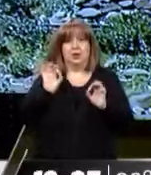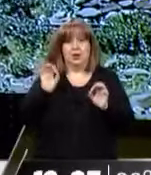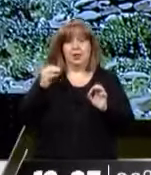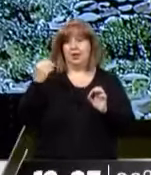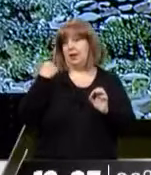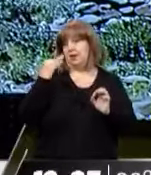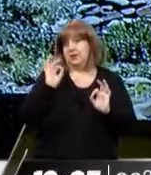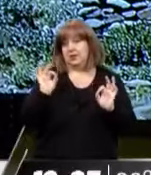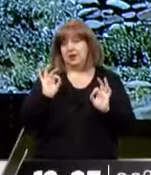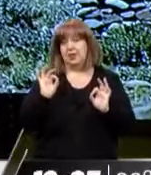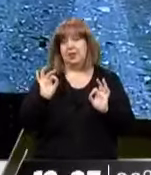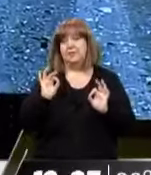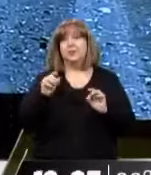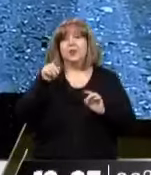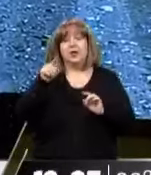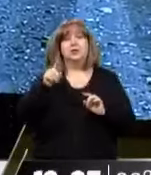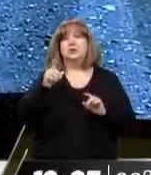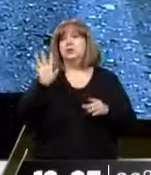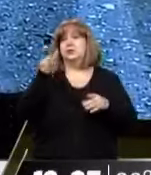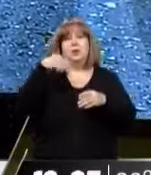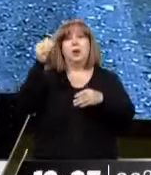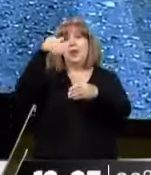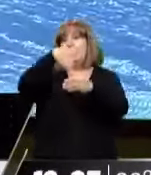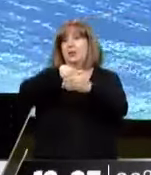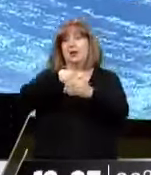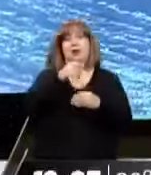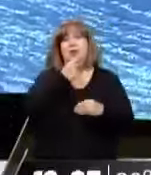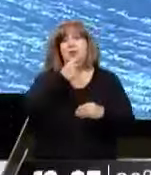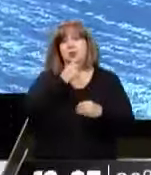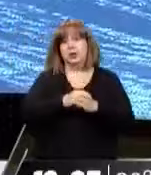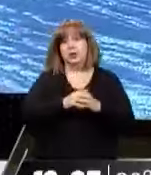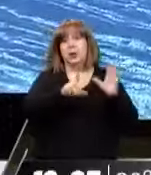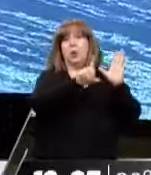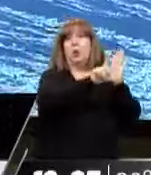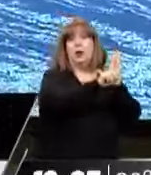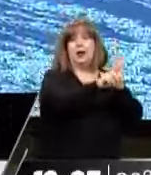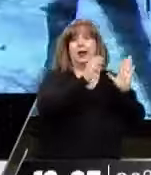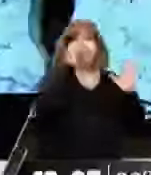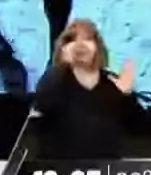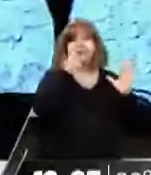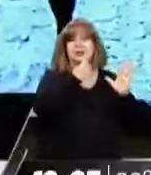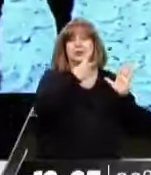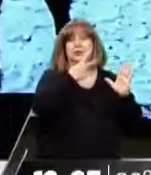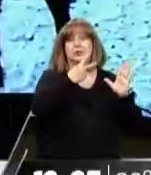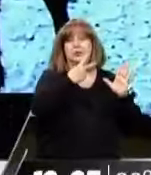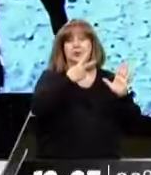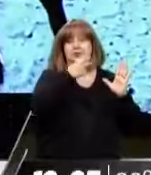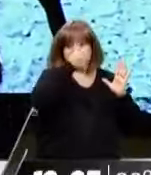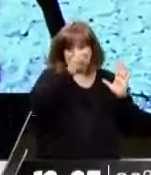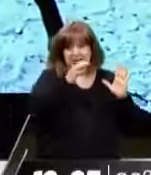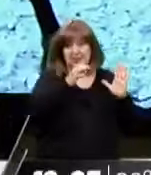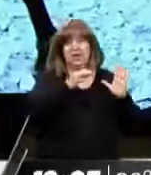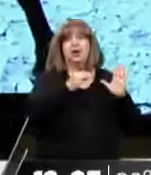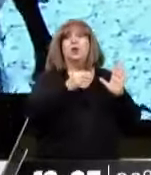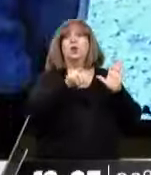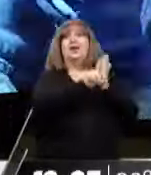según Ibañez esto es ilegal e inconstitucional porque incluso están invocando una ley cuya prórroga o sea, ley